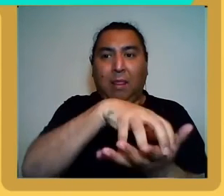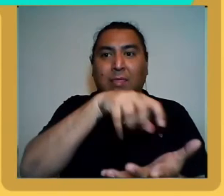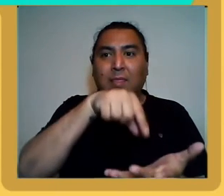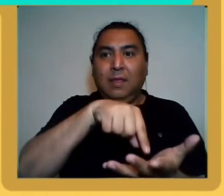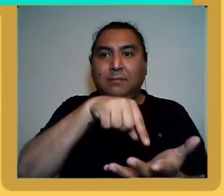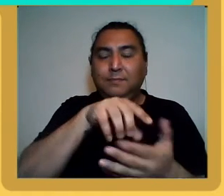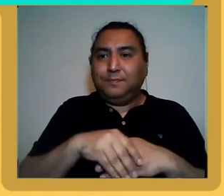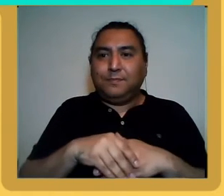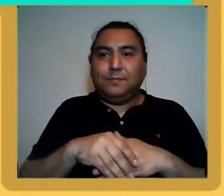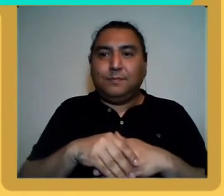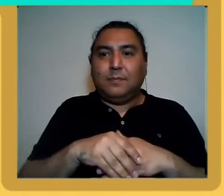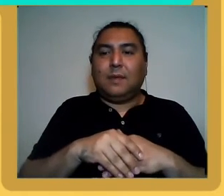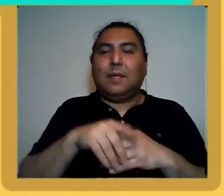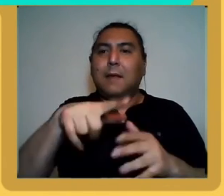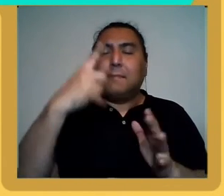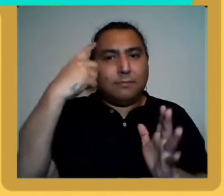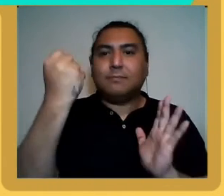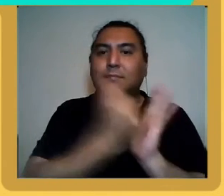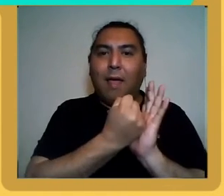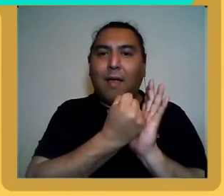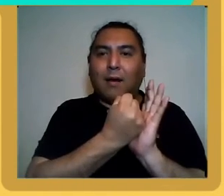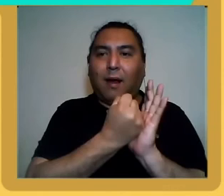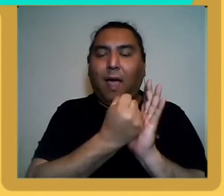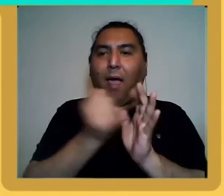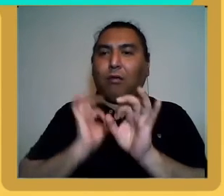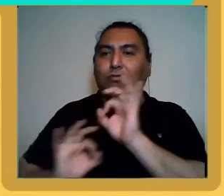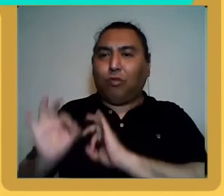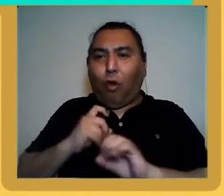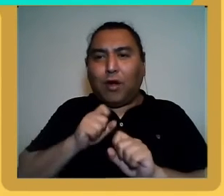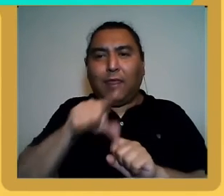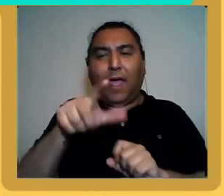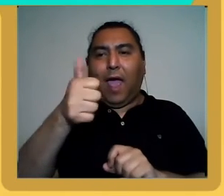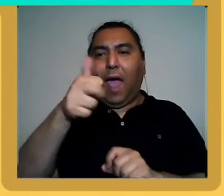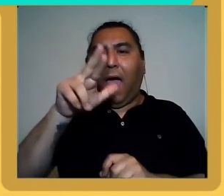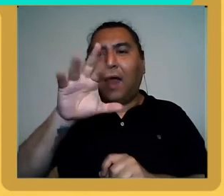que marca un hito importante en la historia de Arcor, porque